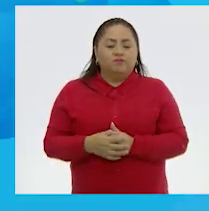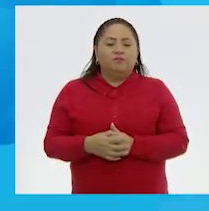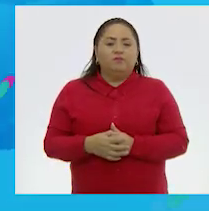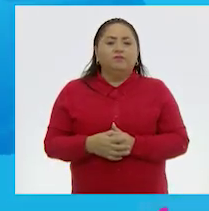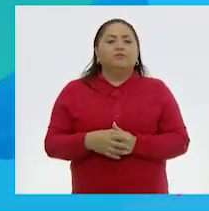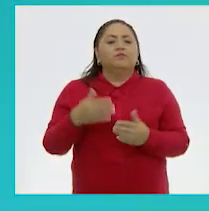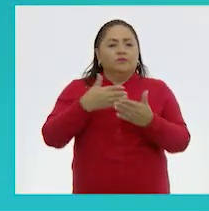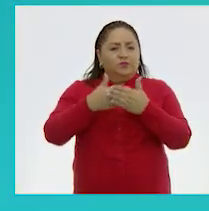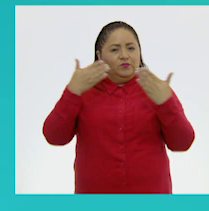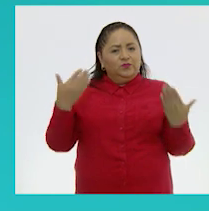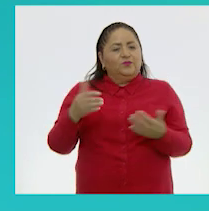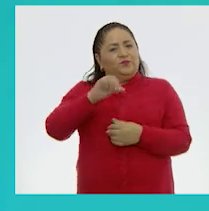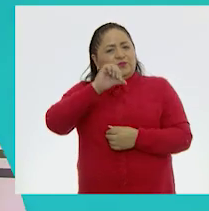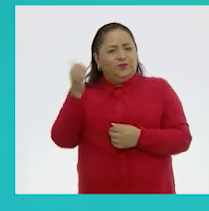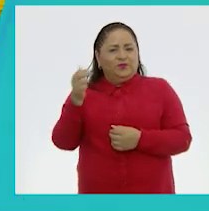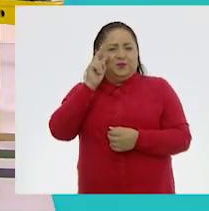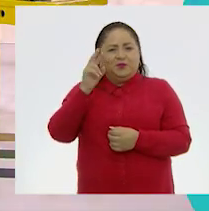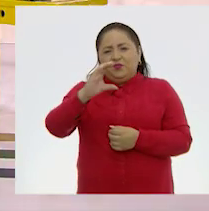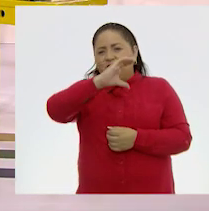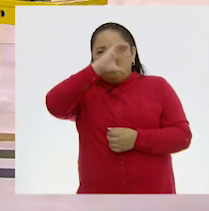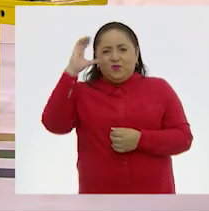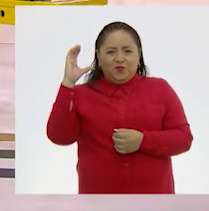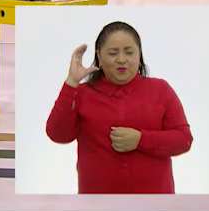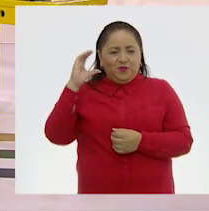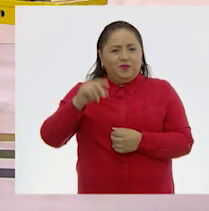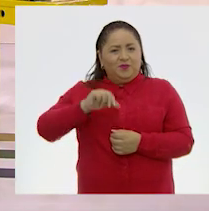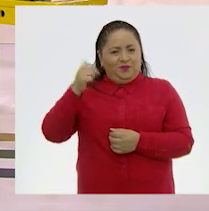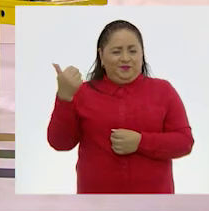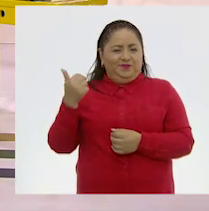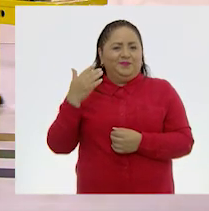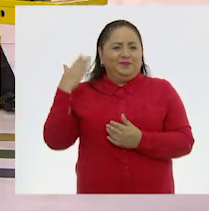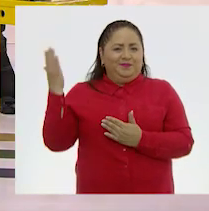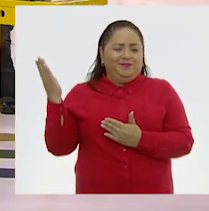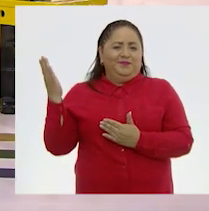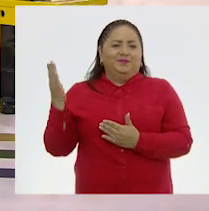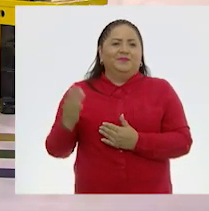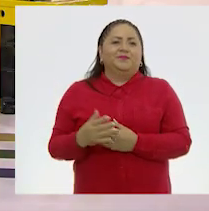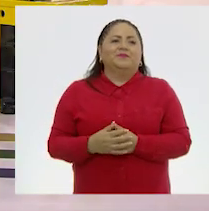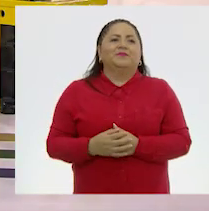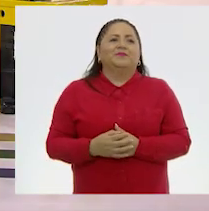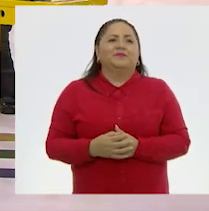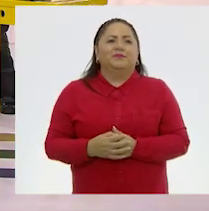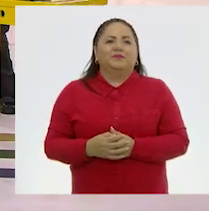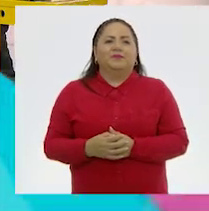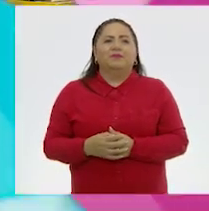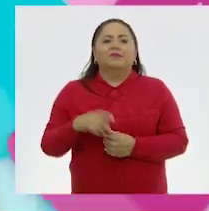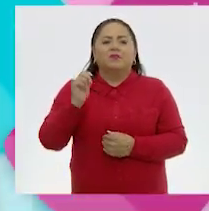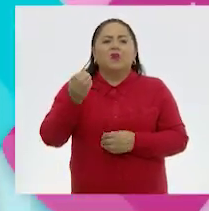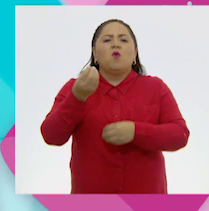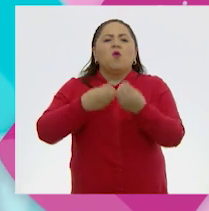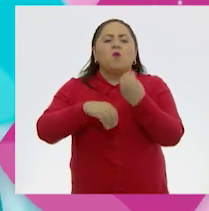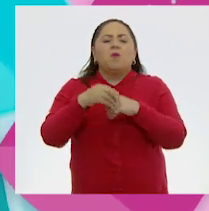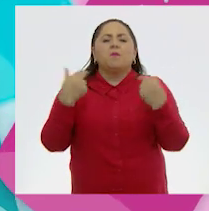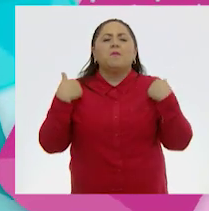Vamos a ver la siguiente imagen, mi querido Erick. La siguiente es una obra del maestro, del doctor